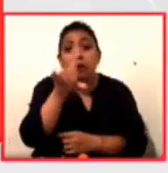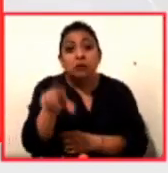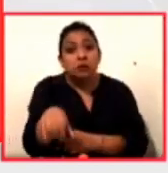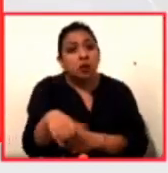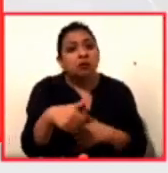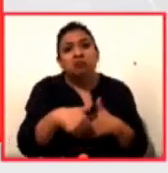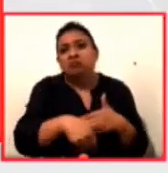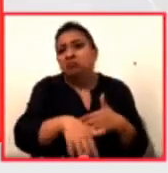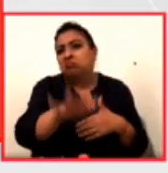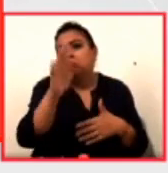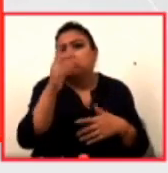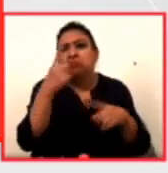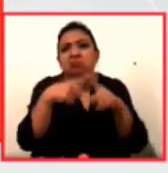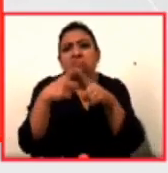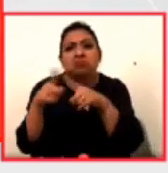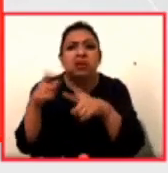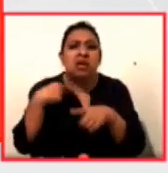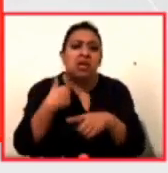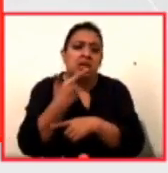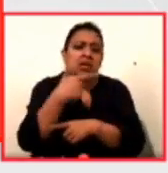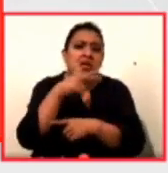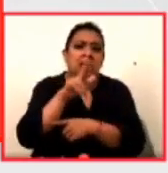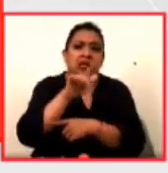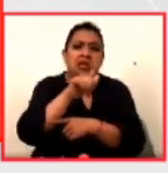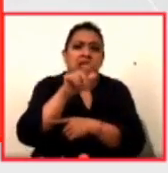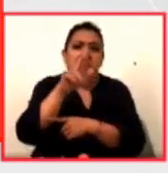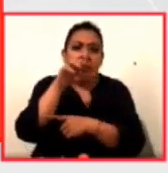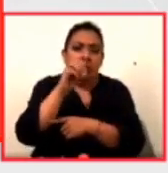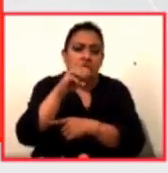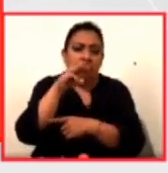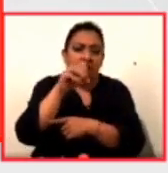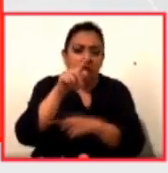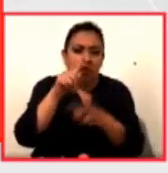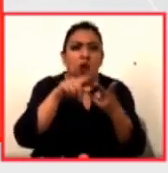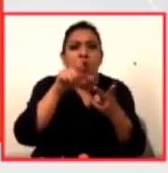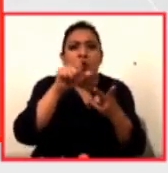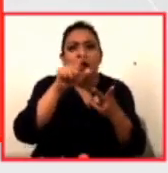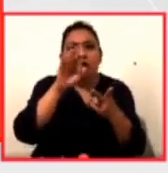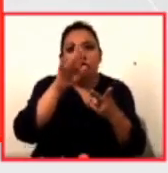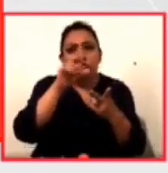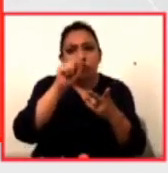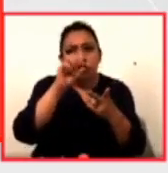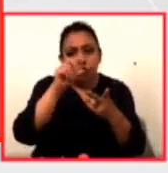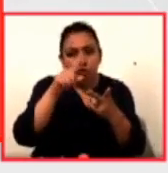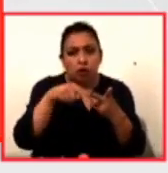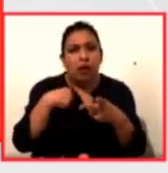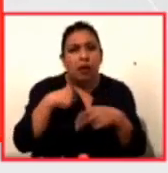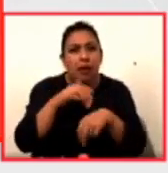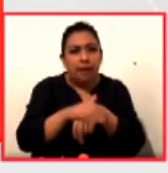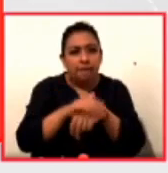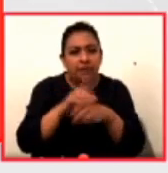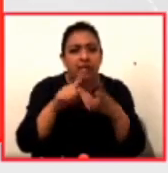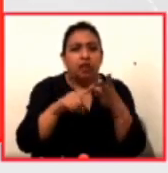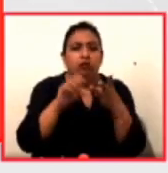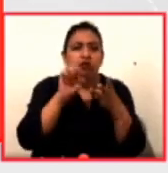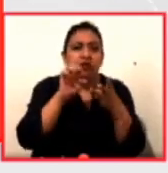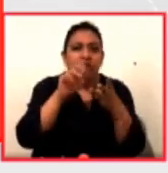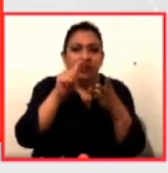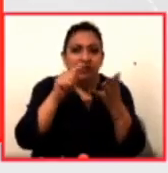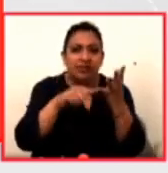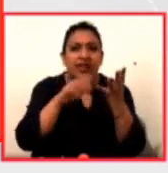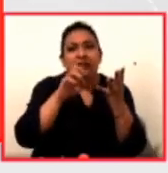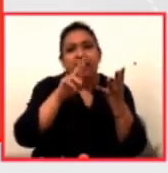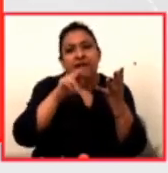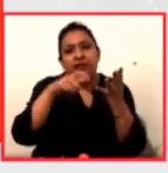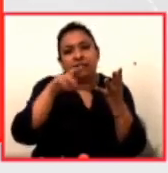de la planilla pues eran Guillermo del Toro que estaba produciendo Alfonso mi gran amigo Sebastián Cordero Enrique Chedia